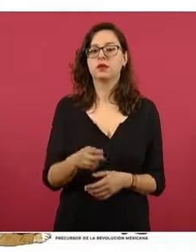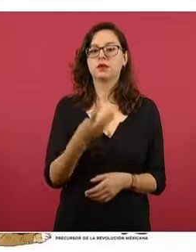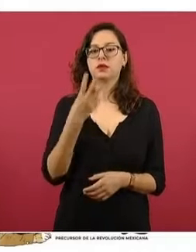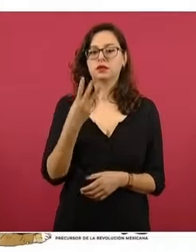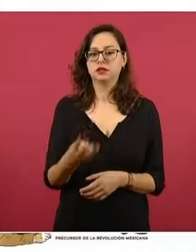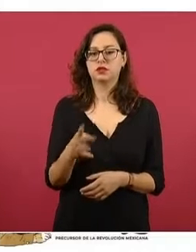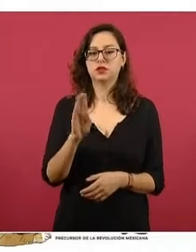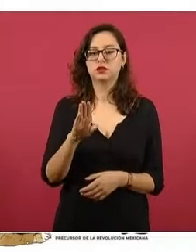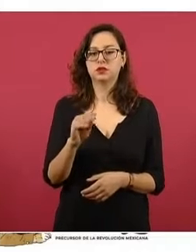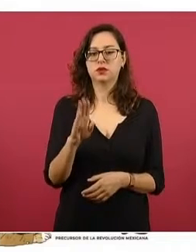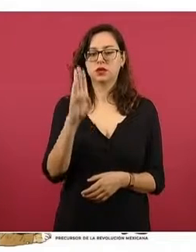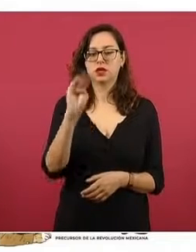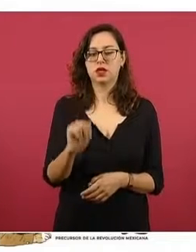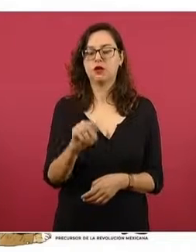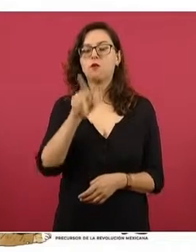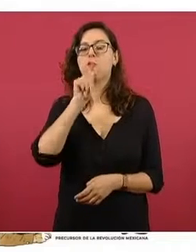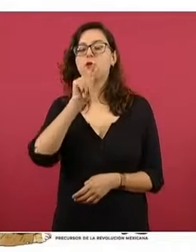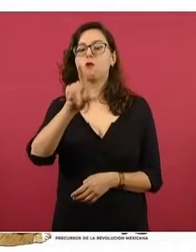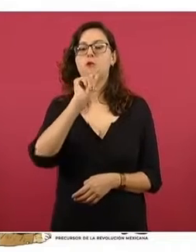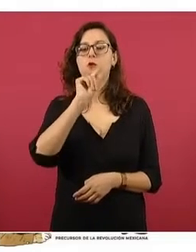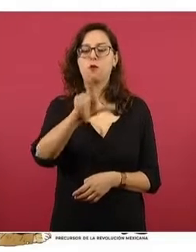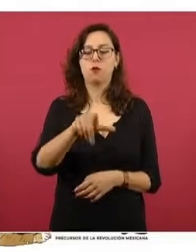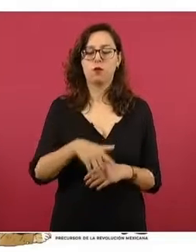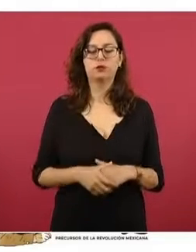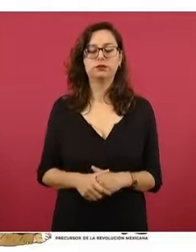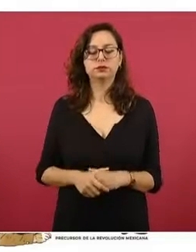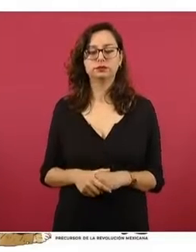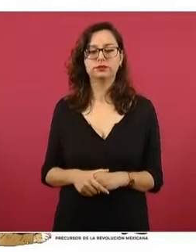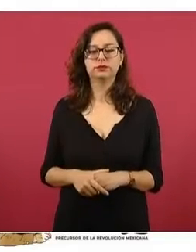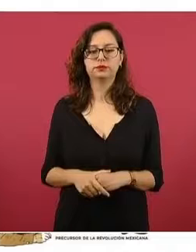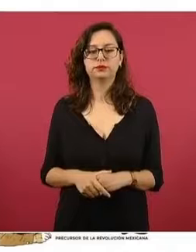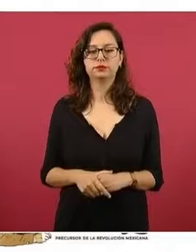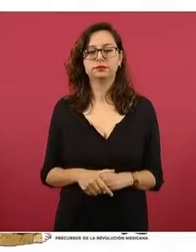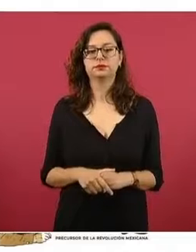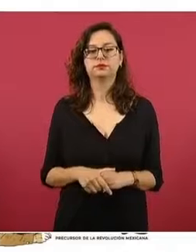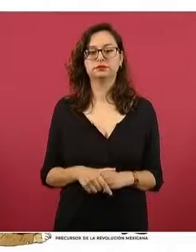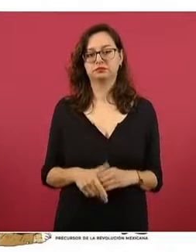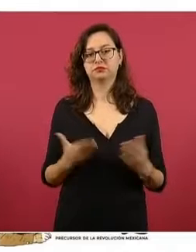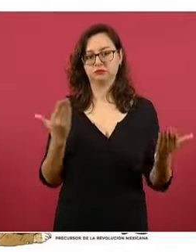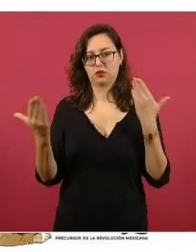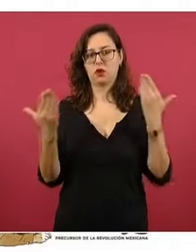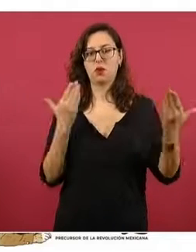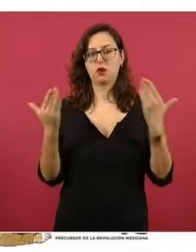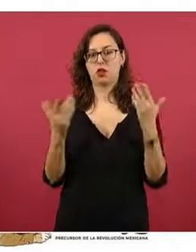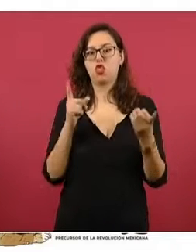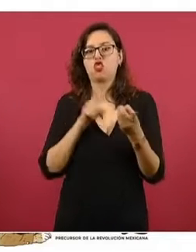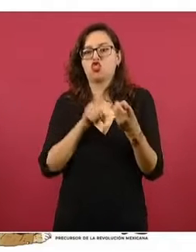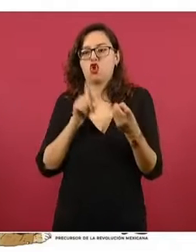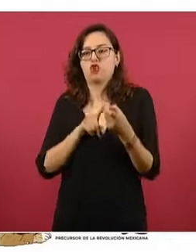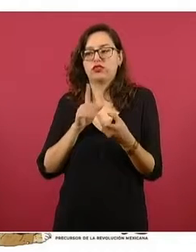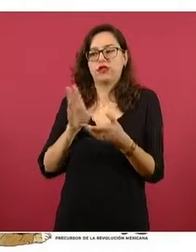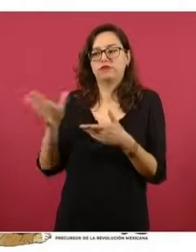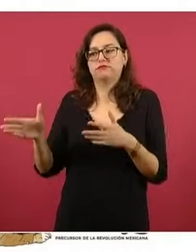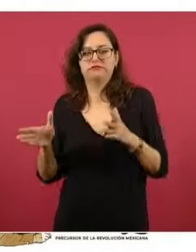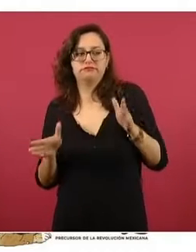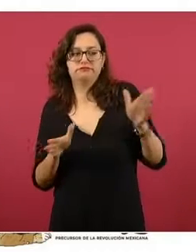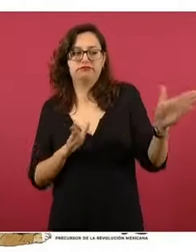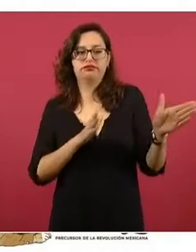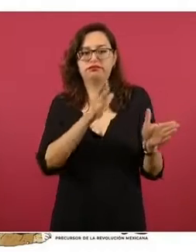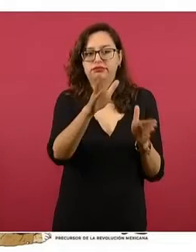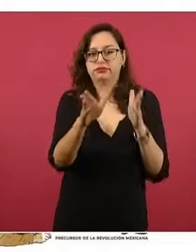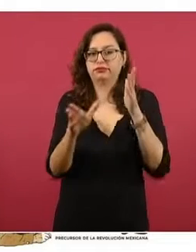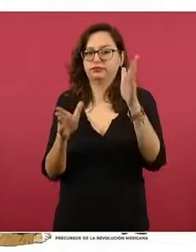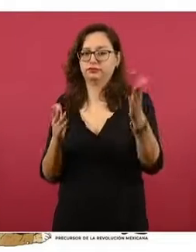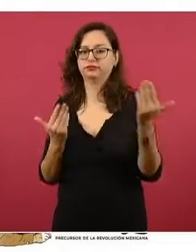.99 de BP en Guadalajara, Jalisco. Así nos orientamos a dónde mover nuestra compra,